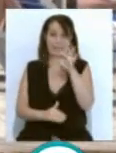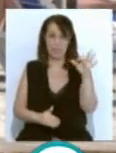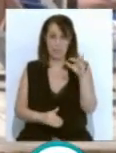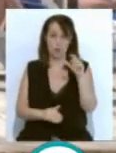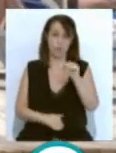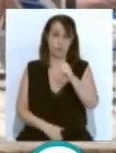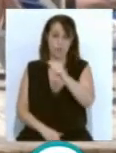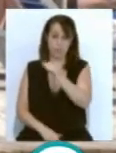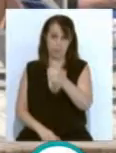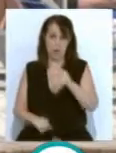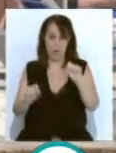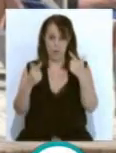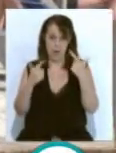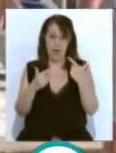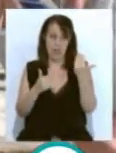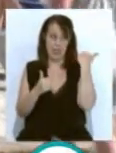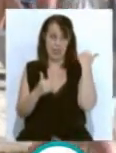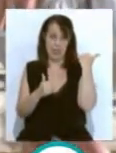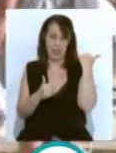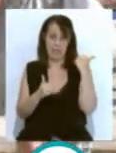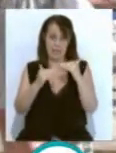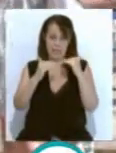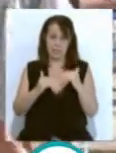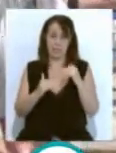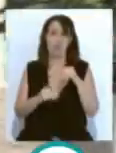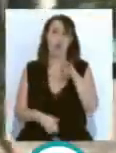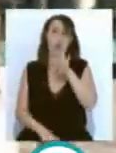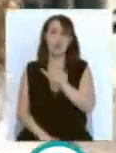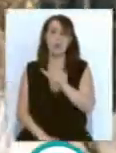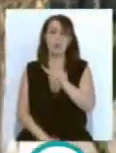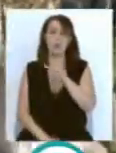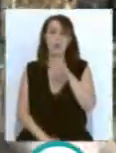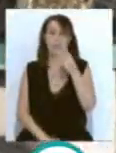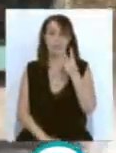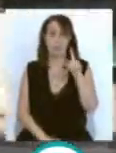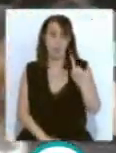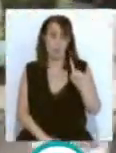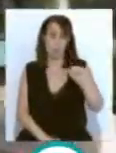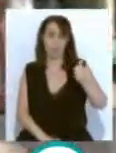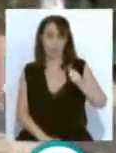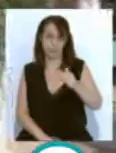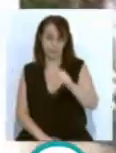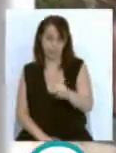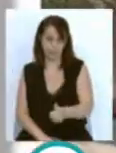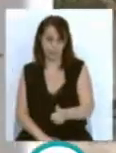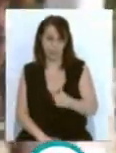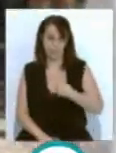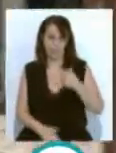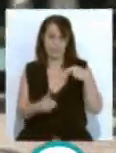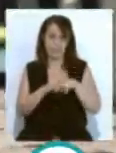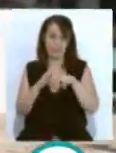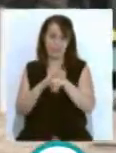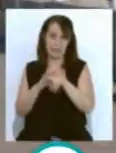casos confirmados de días anteriores con 300 con 431 PCRs positivos. Los ingresos